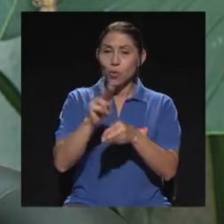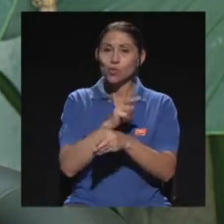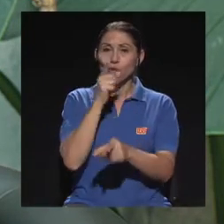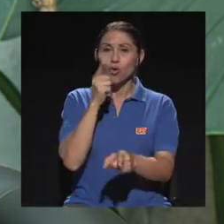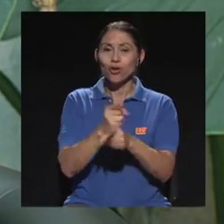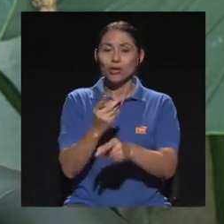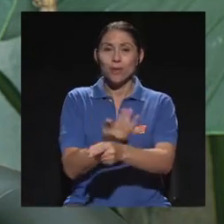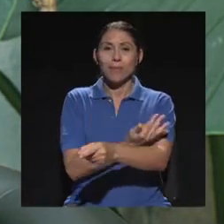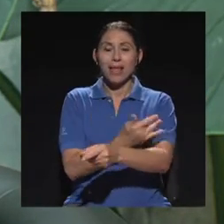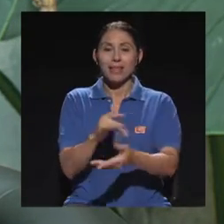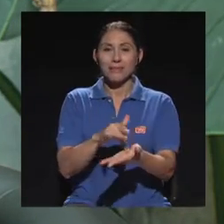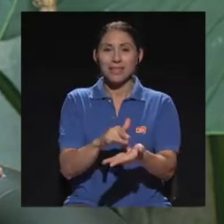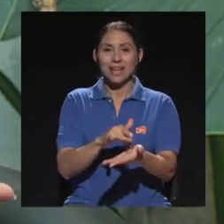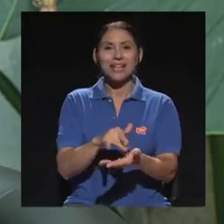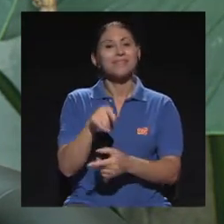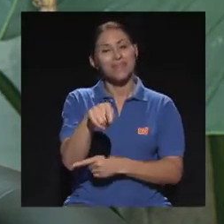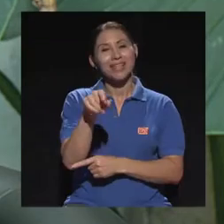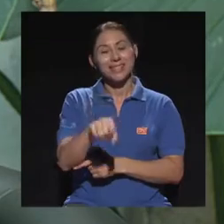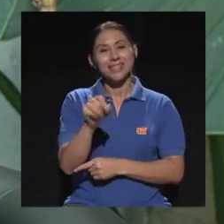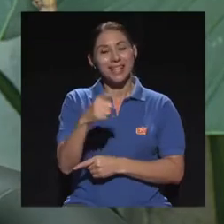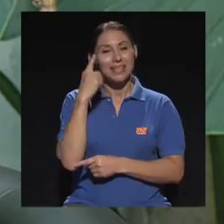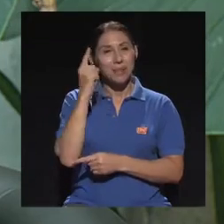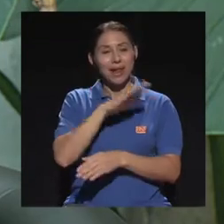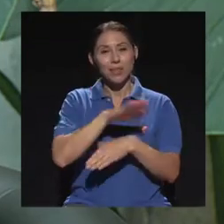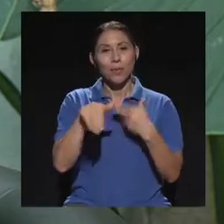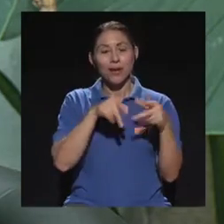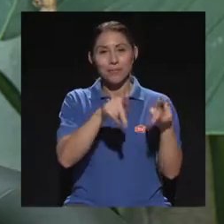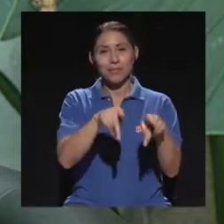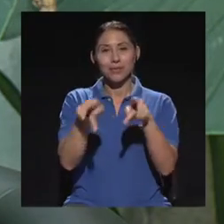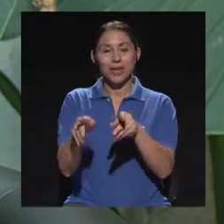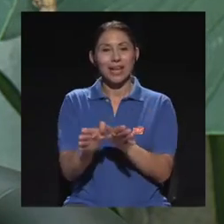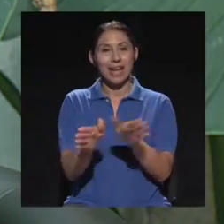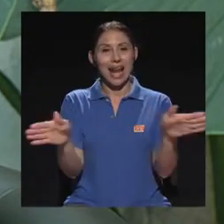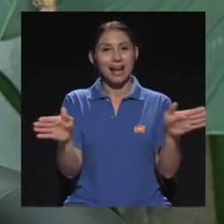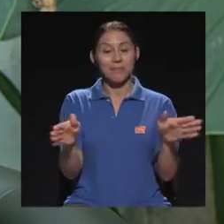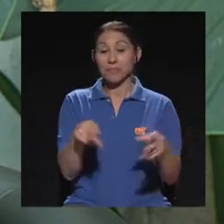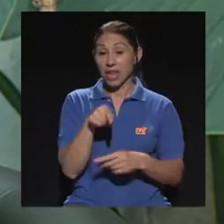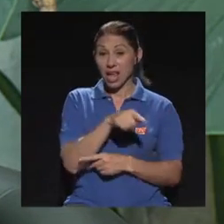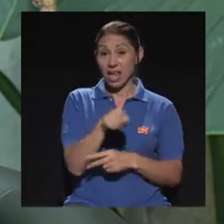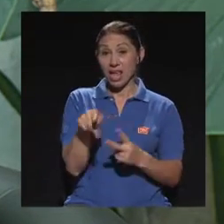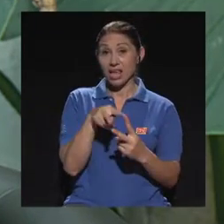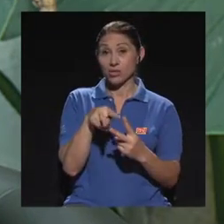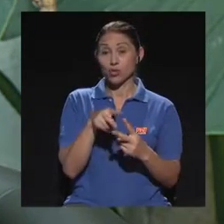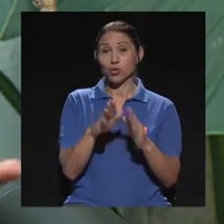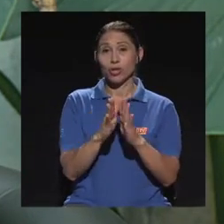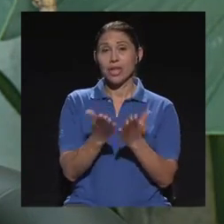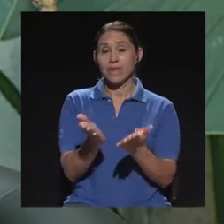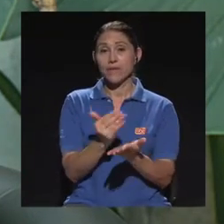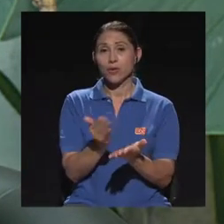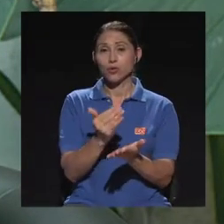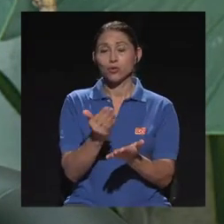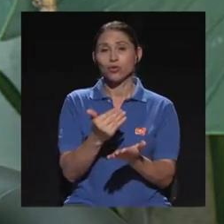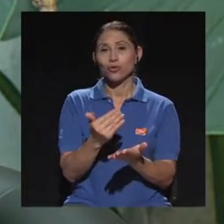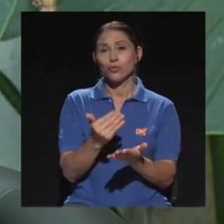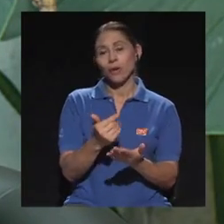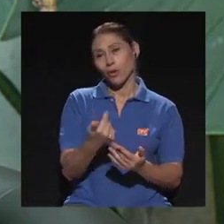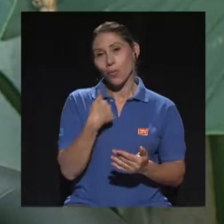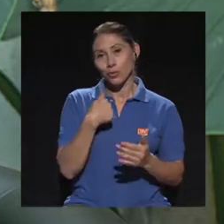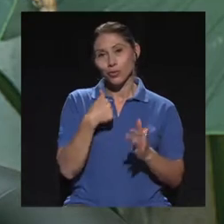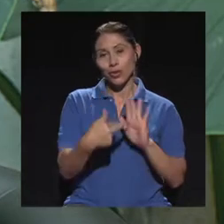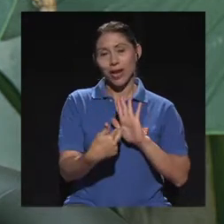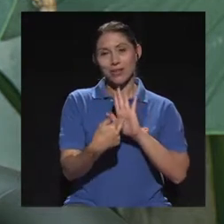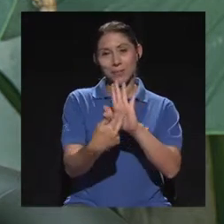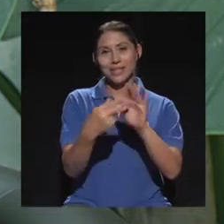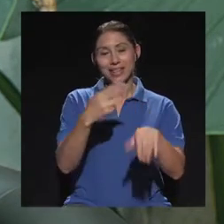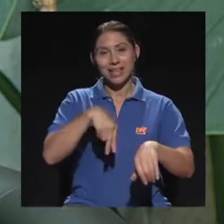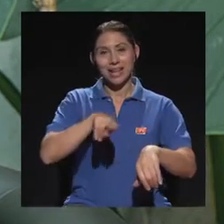de plantas medicinales, que ese sí es para la población en general. Y estos libros, como yo soy la